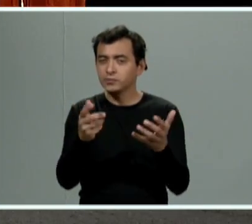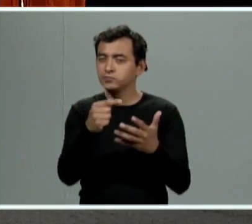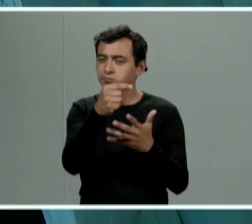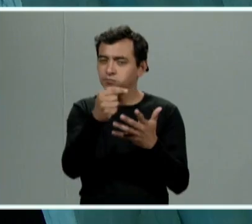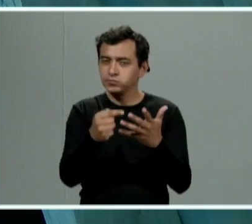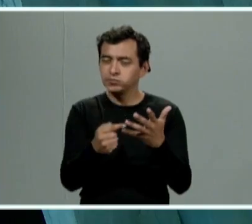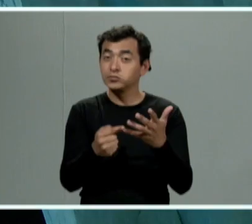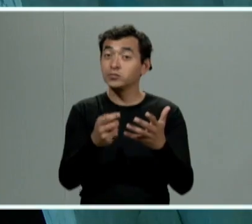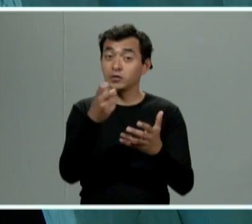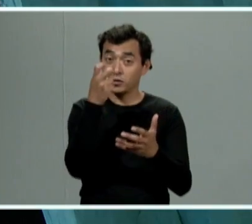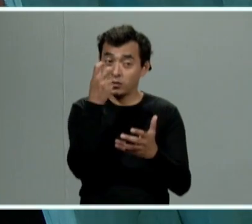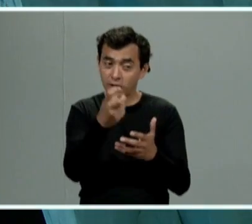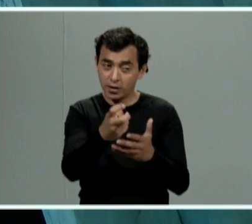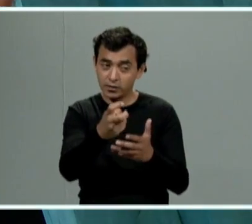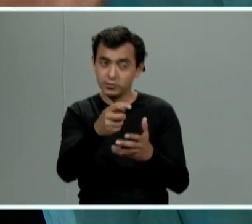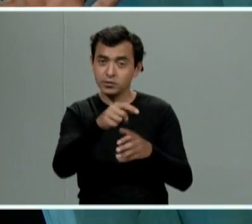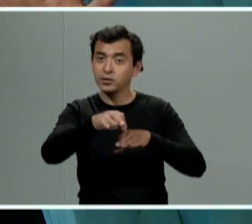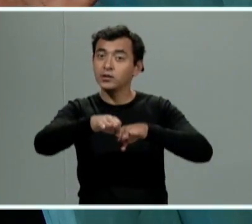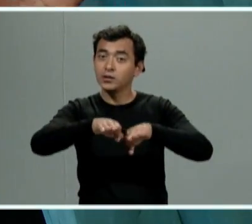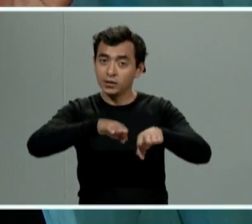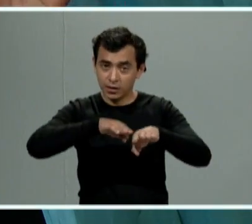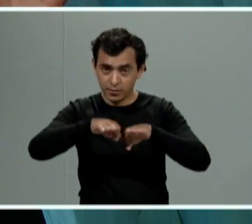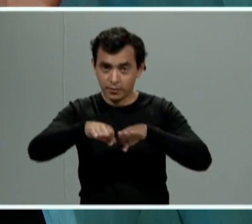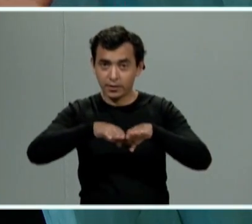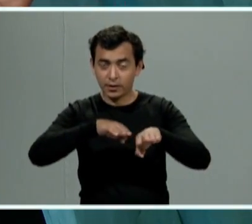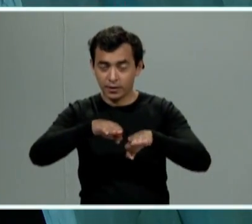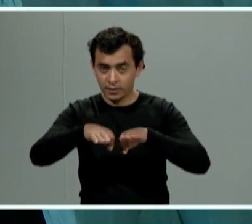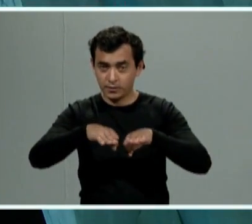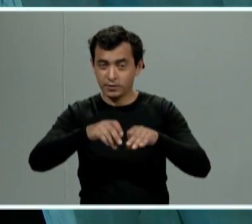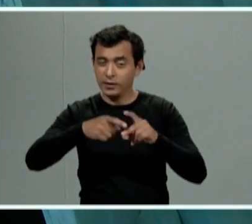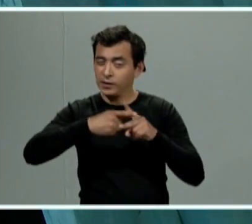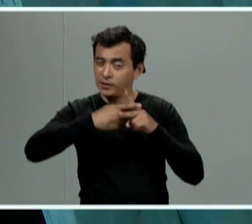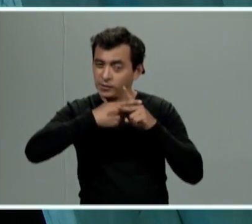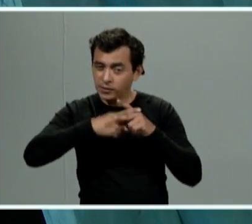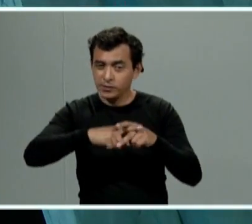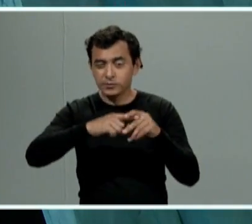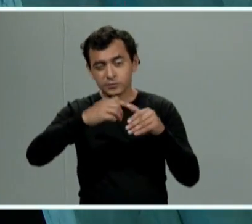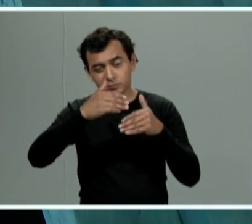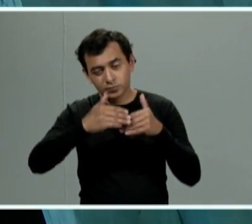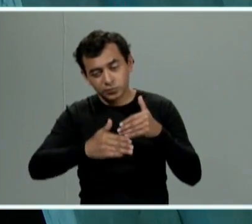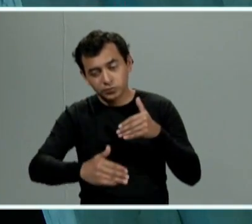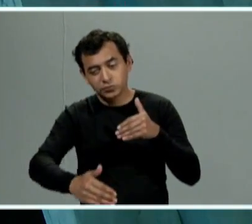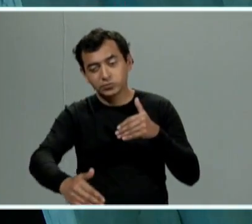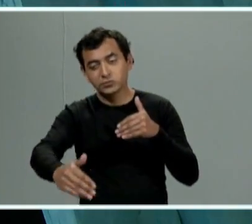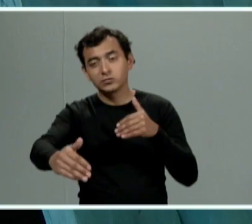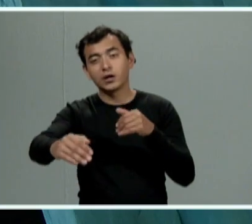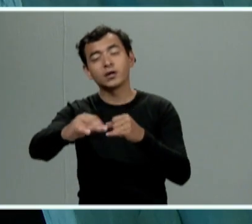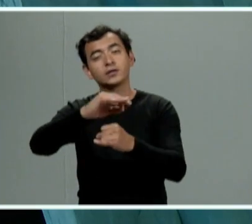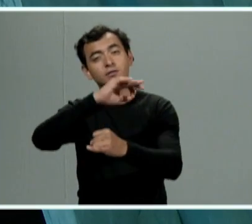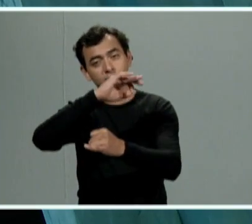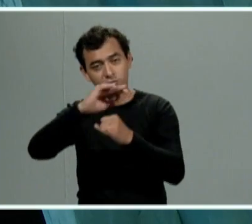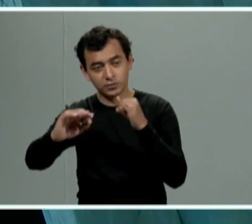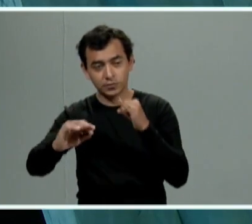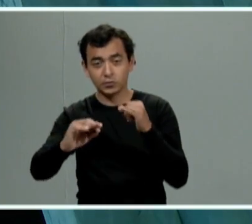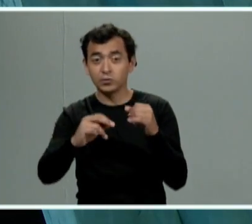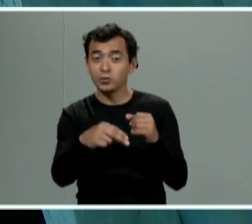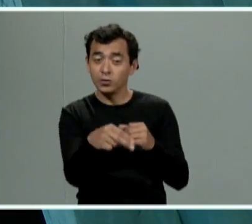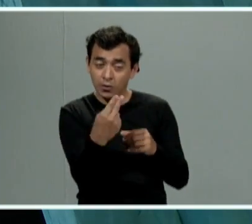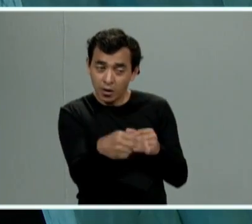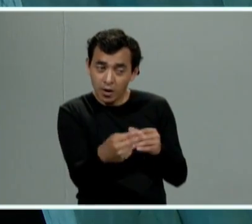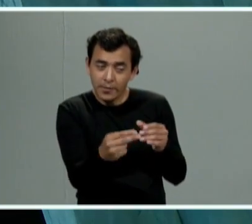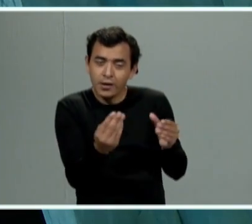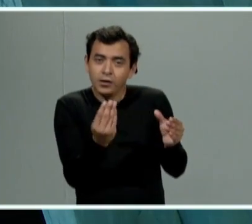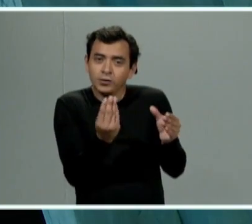es con la que vamos a trabajar desde el inicio de la carpeta de investigación hasta el final se resguarda la identidad en ese